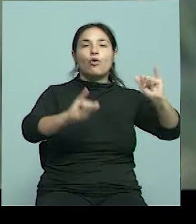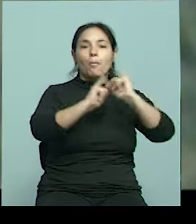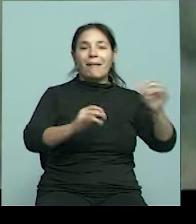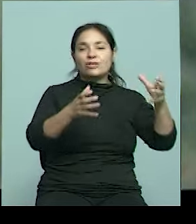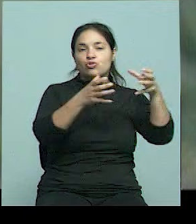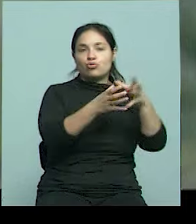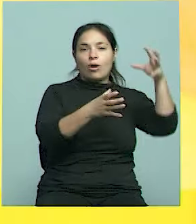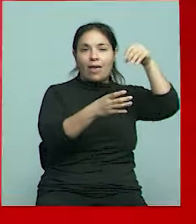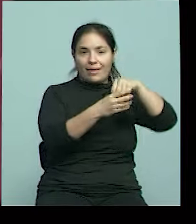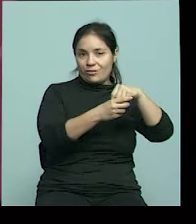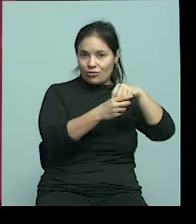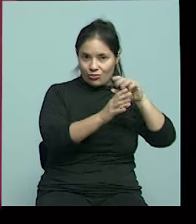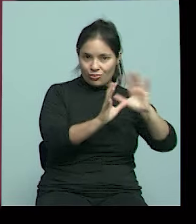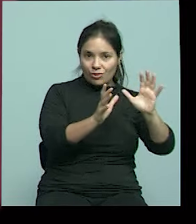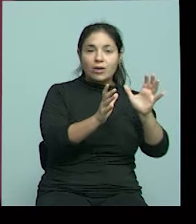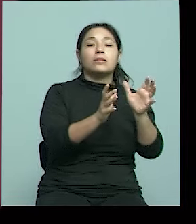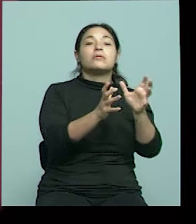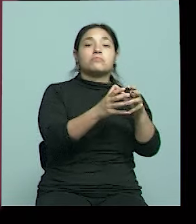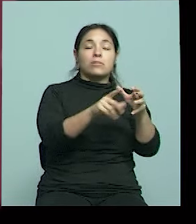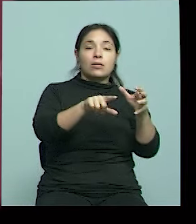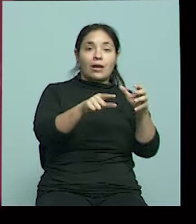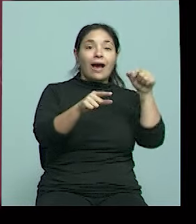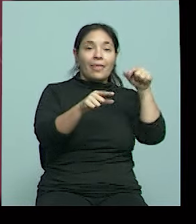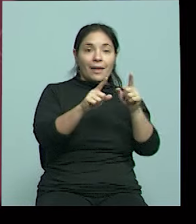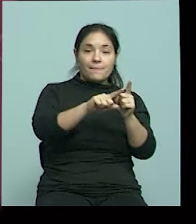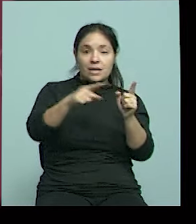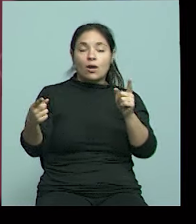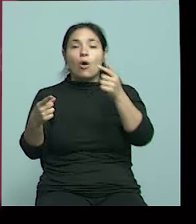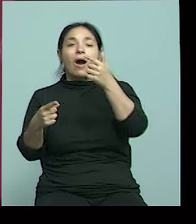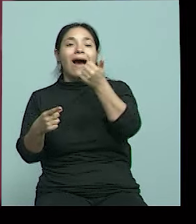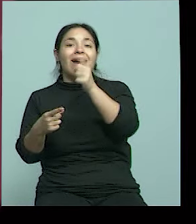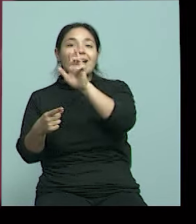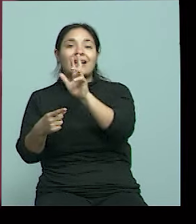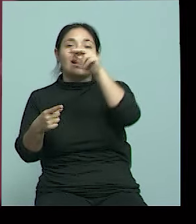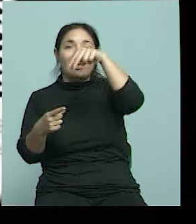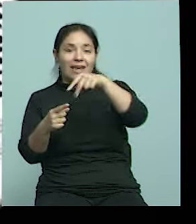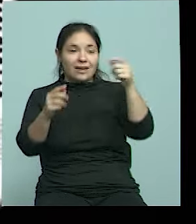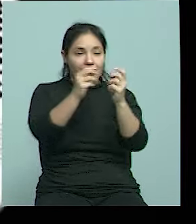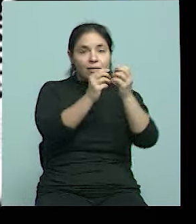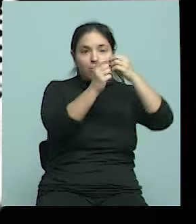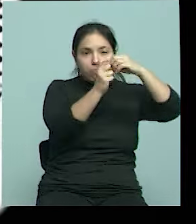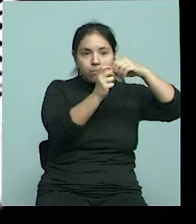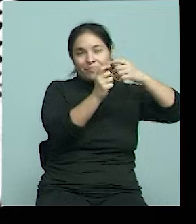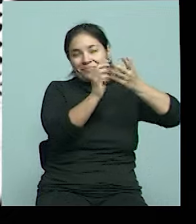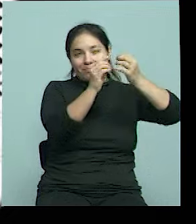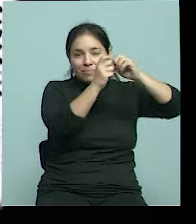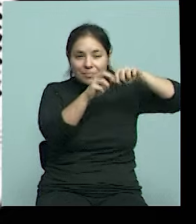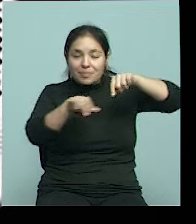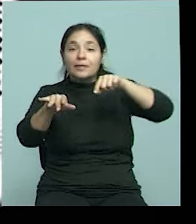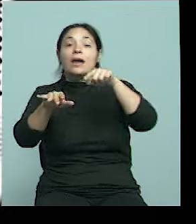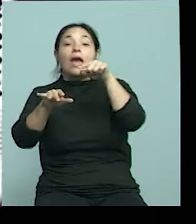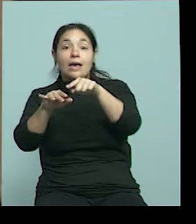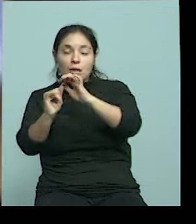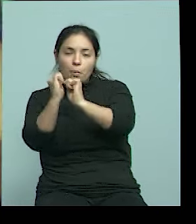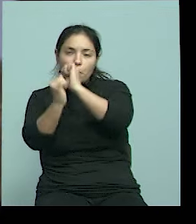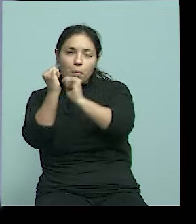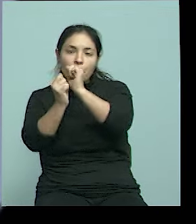genética. de ahí se traduce en otra molécula que se llama ARN. Y luego esa se transforma